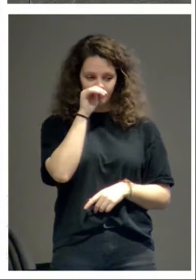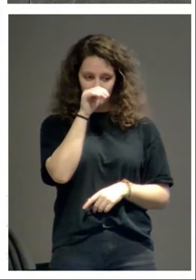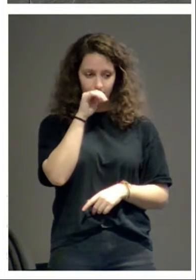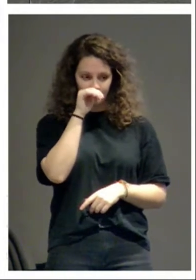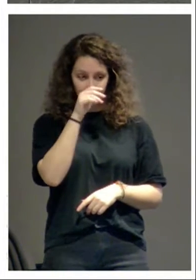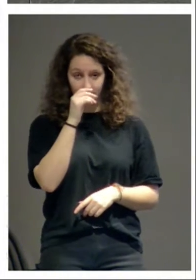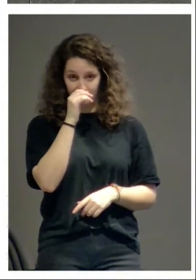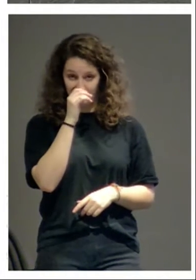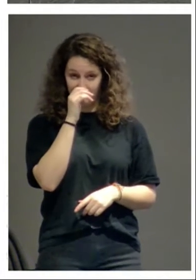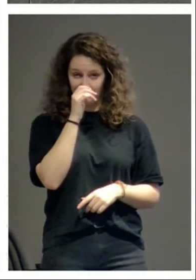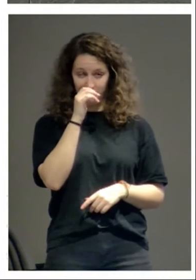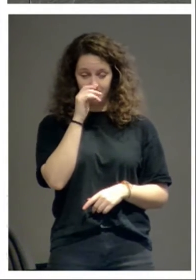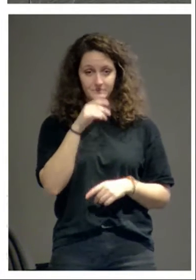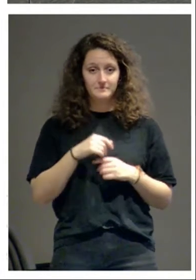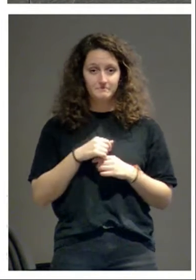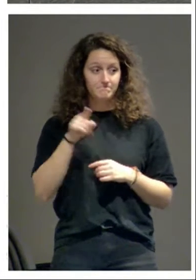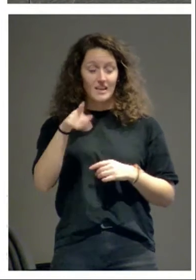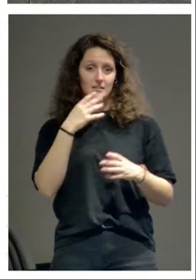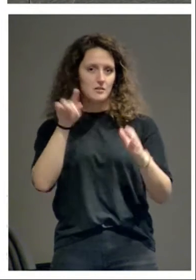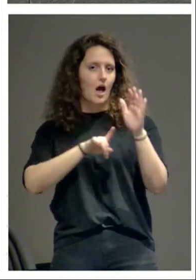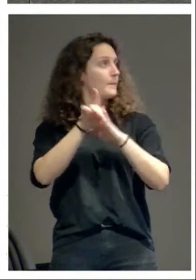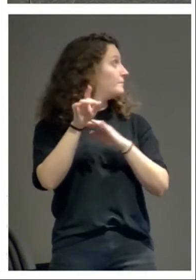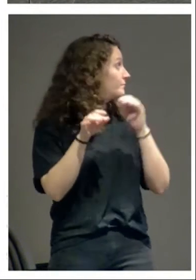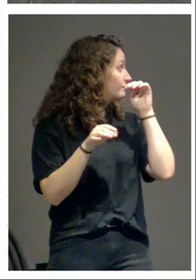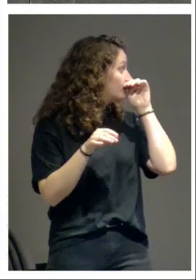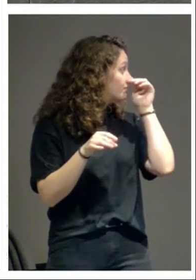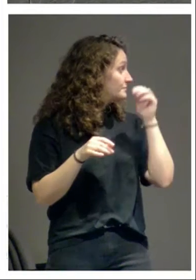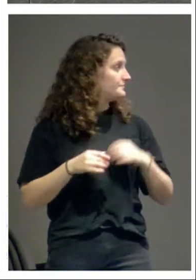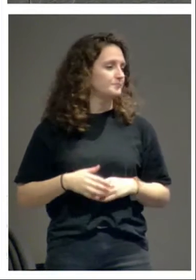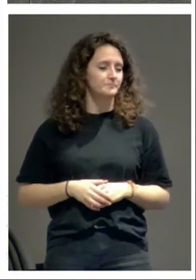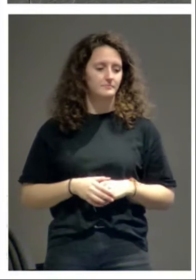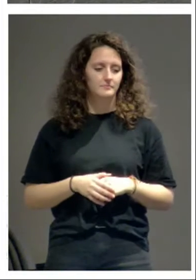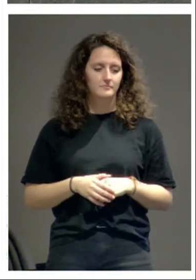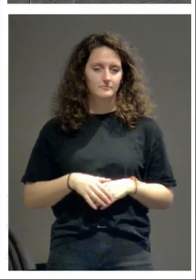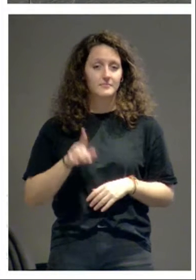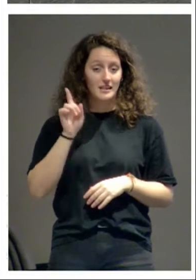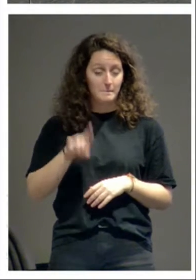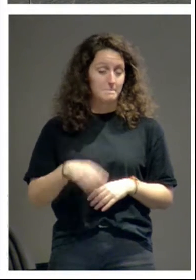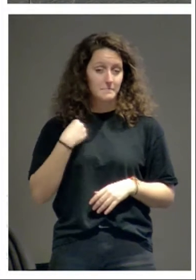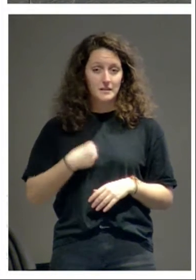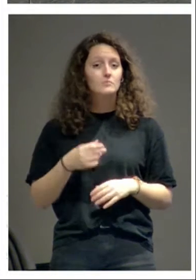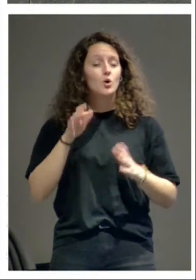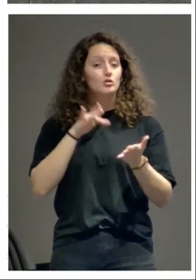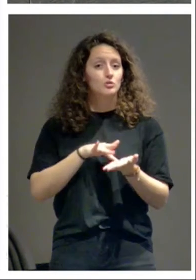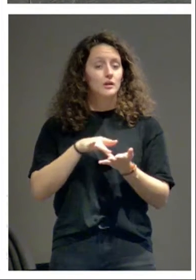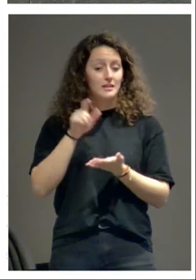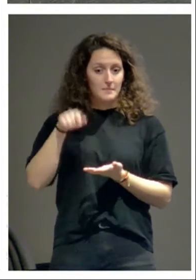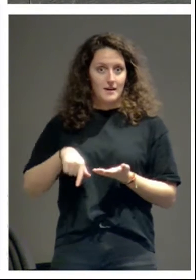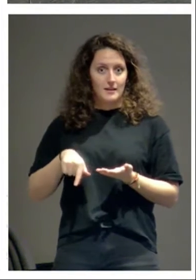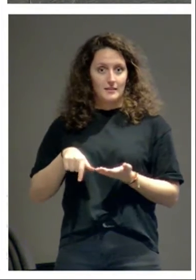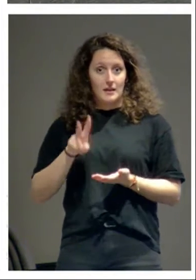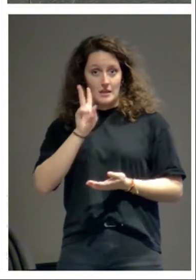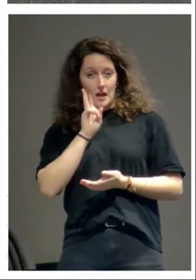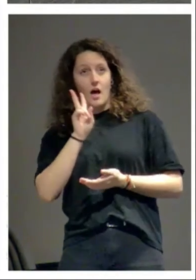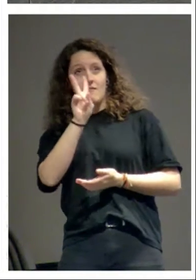Esto es uno de los avances. Lo mismo sucede, también veíamos desde abajo, que